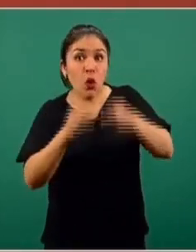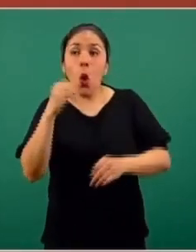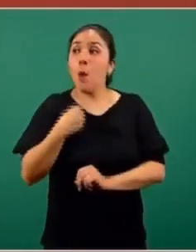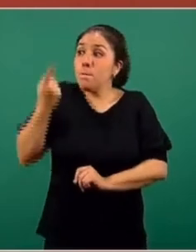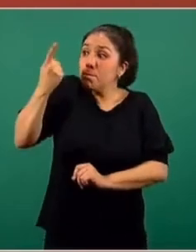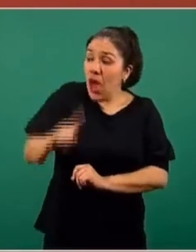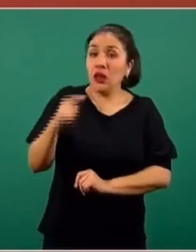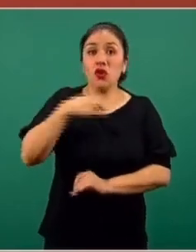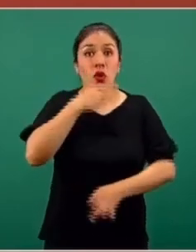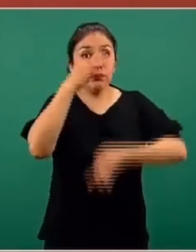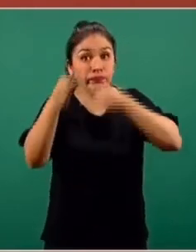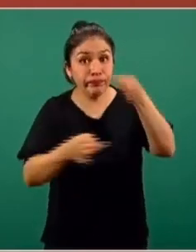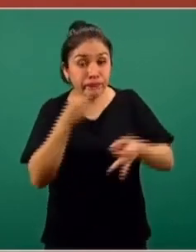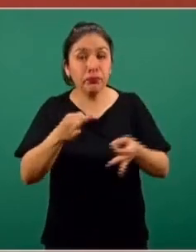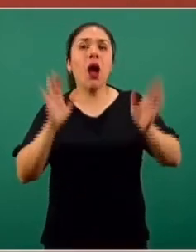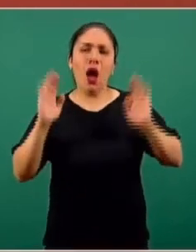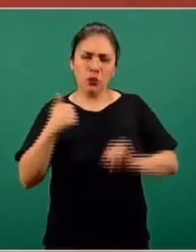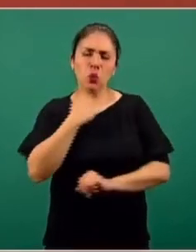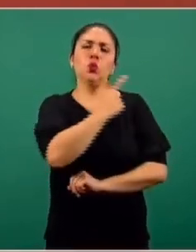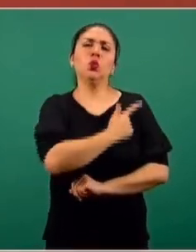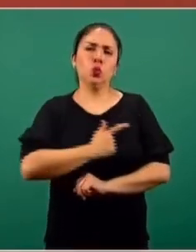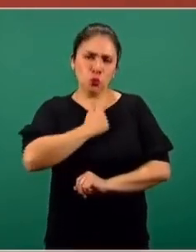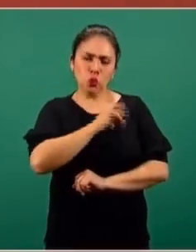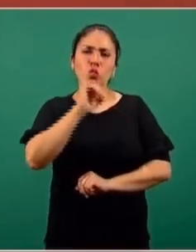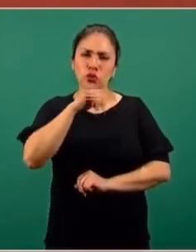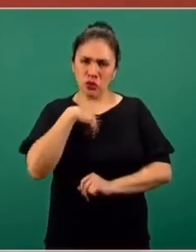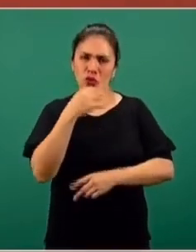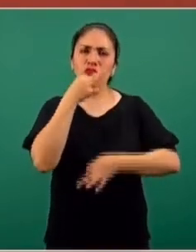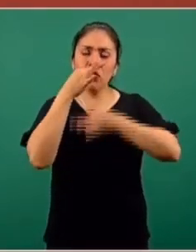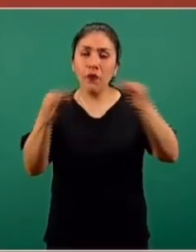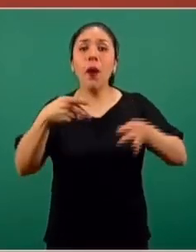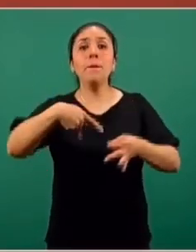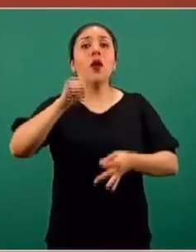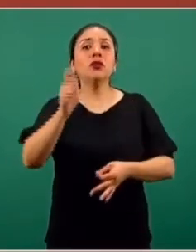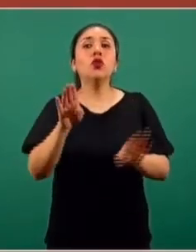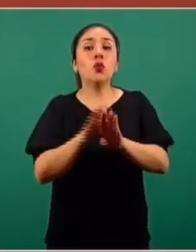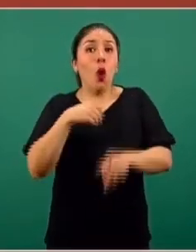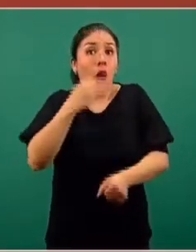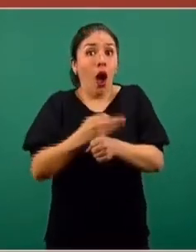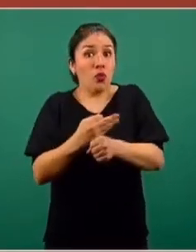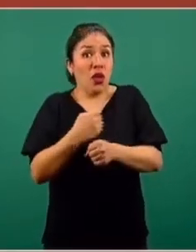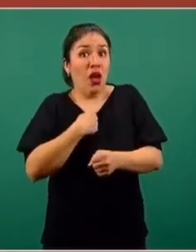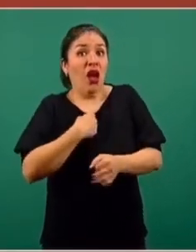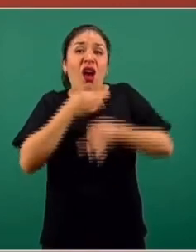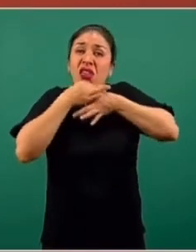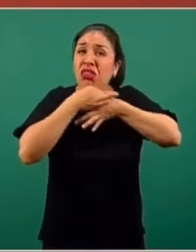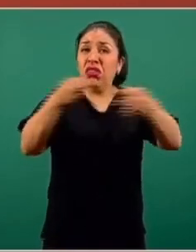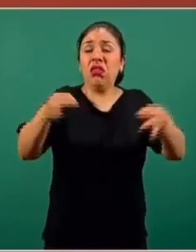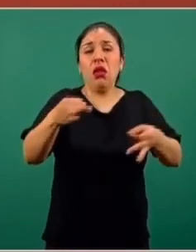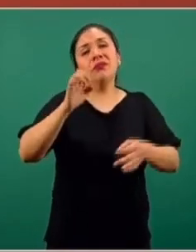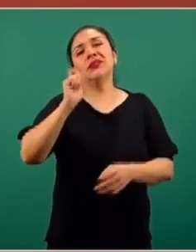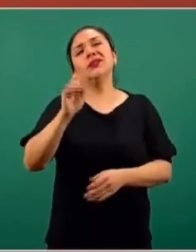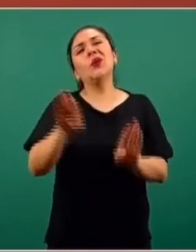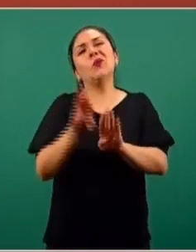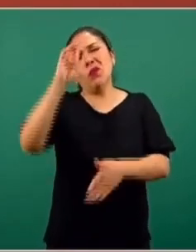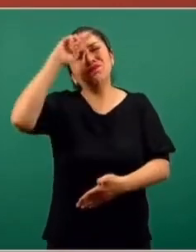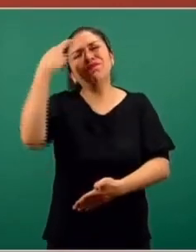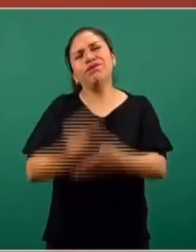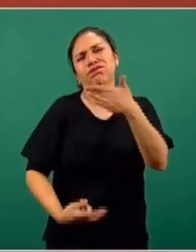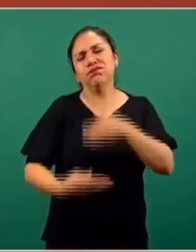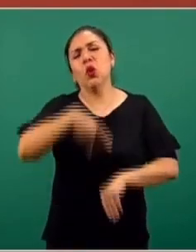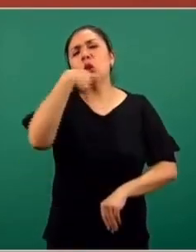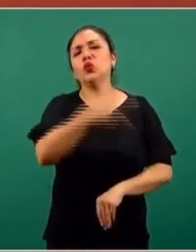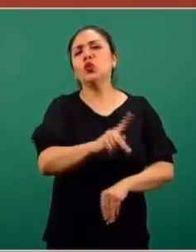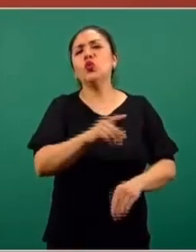comentar algo específico, con mucho gusto lo haríamos, pero sería una violentación grasa a la ética médica